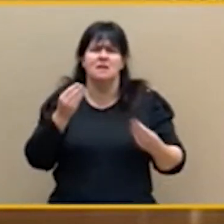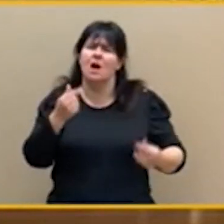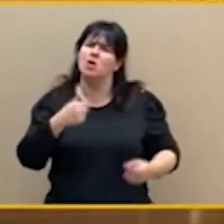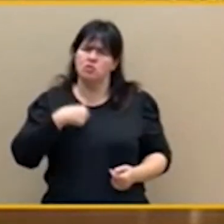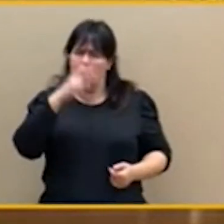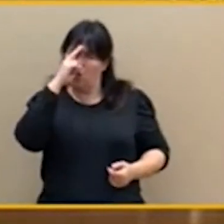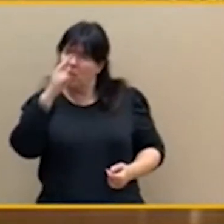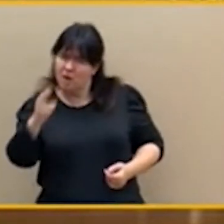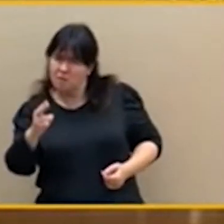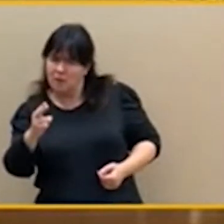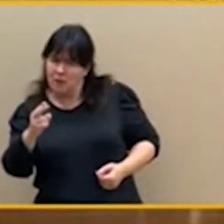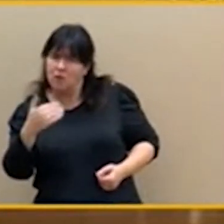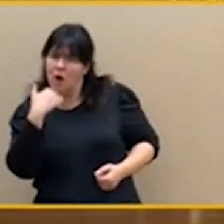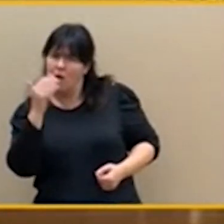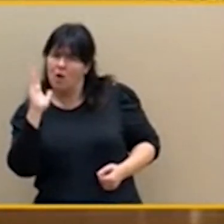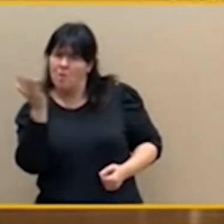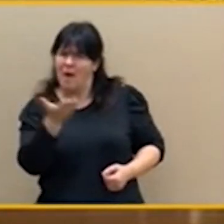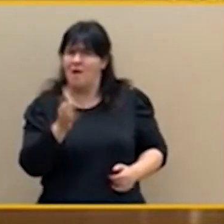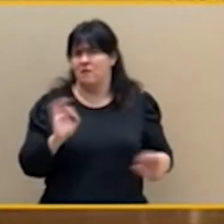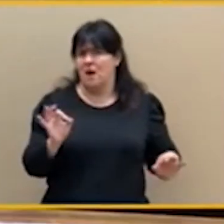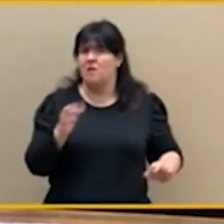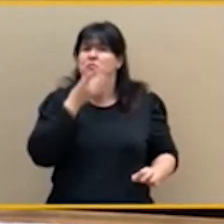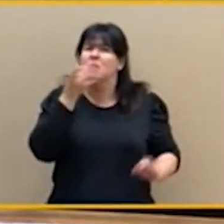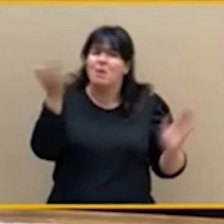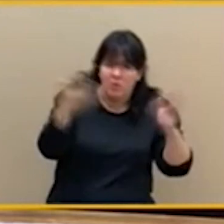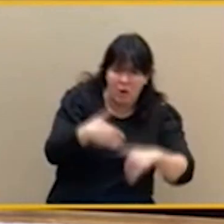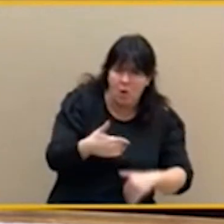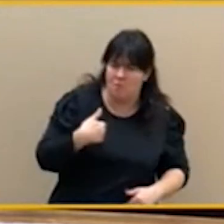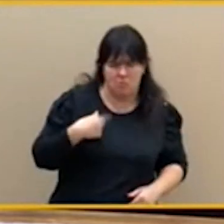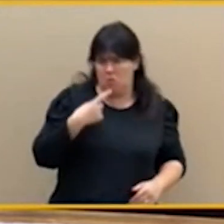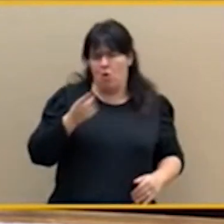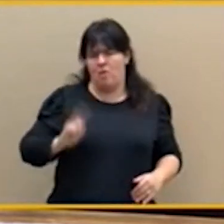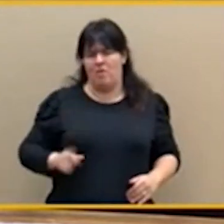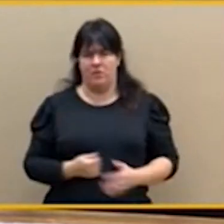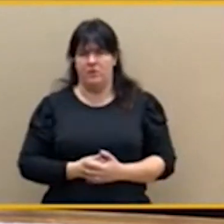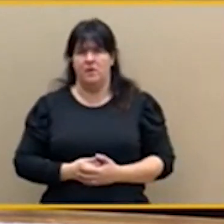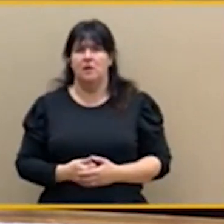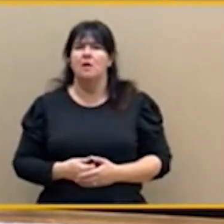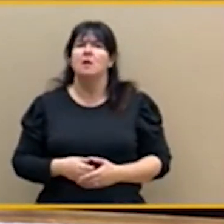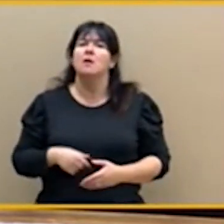Pero usted está desesperada, políticamente desesperada.